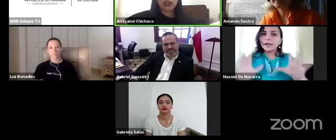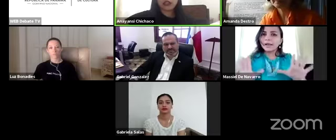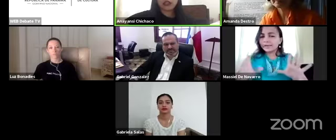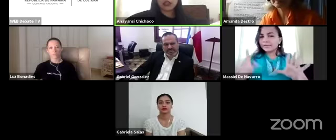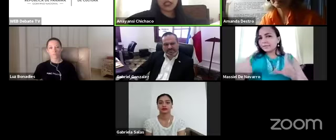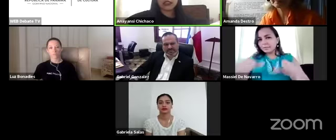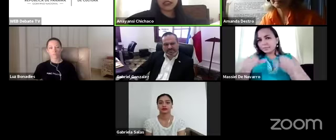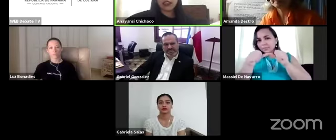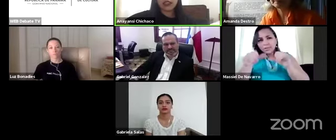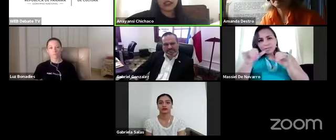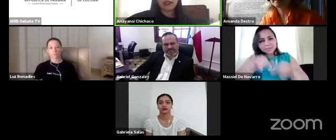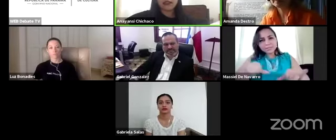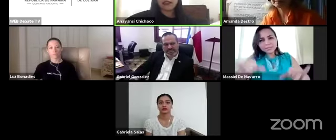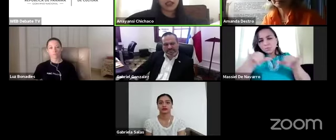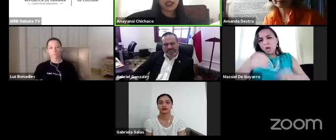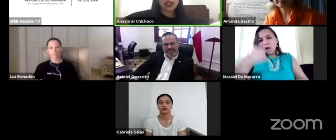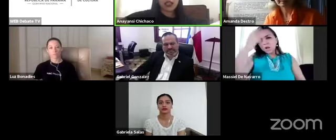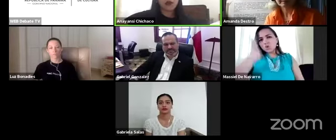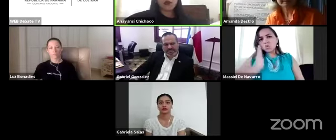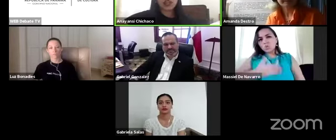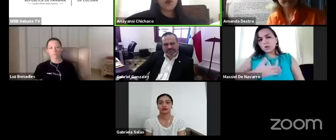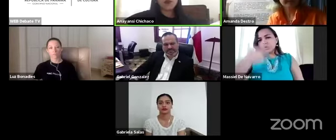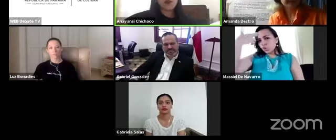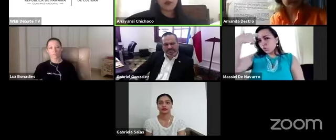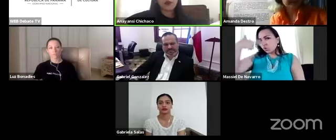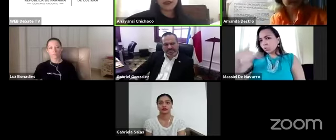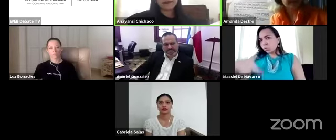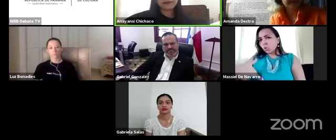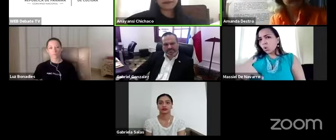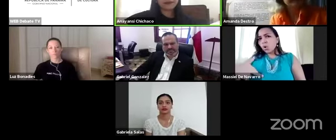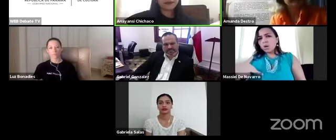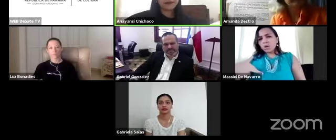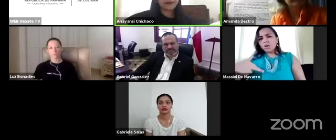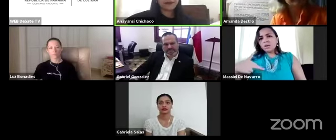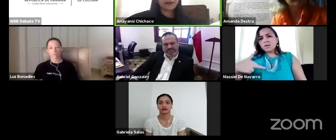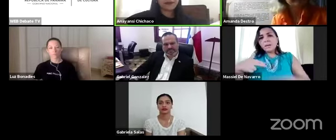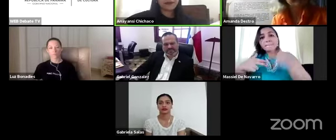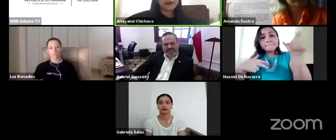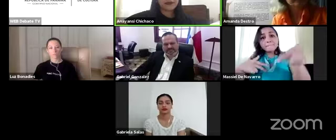con nuestro rol en la sociedad involucrarlos un poco más